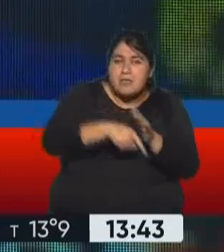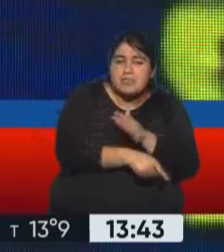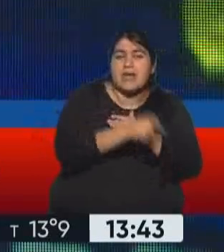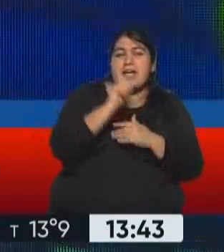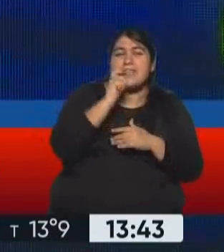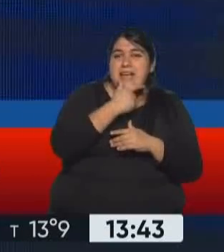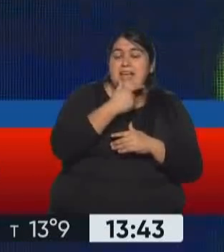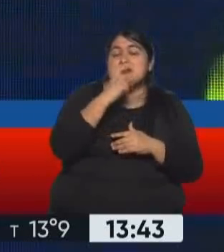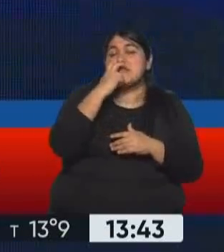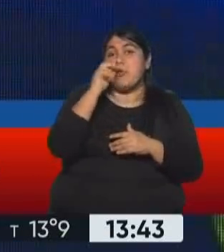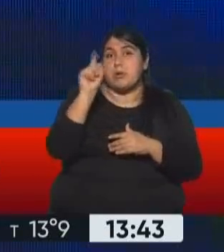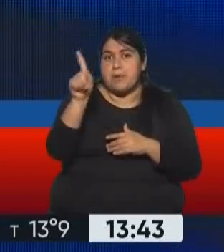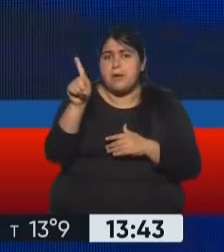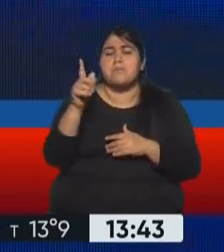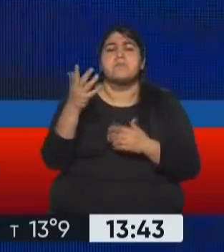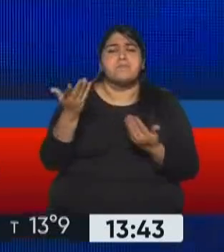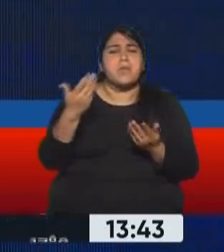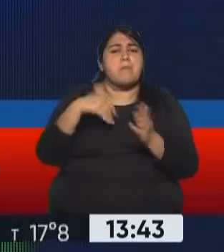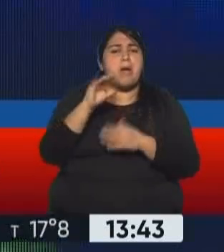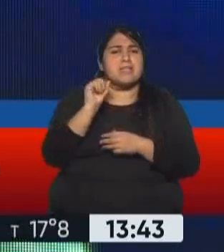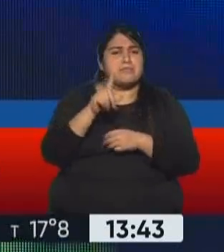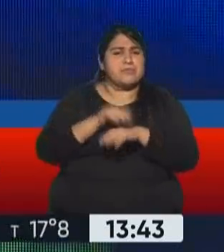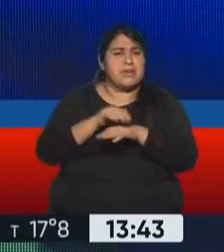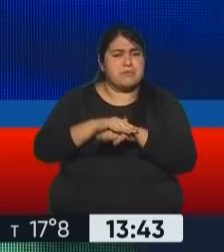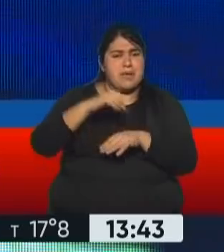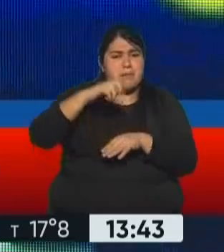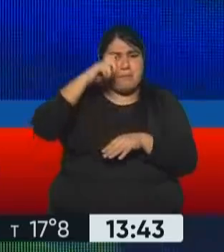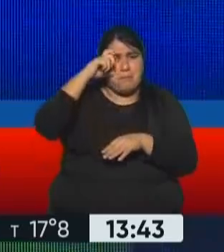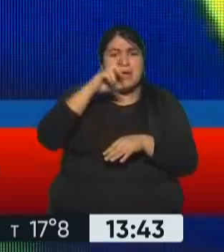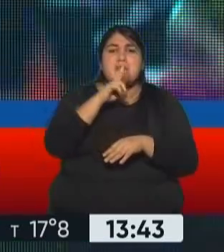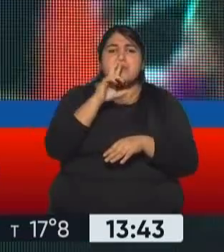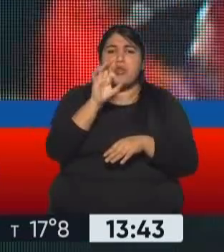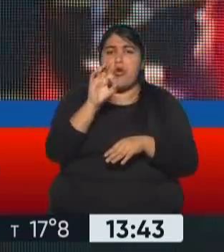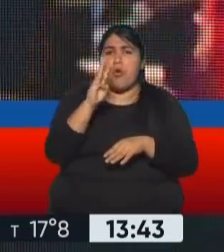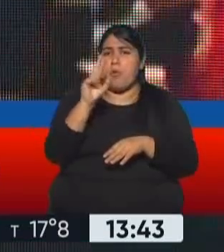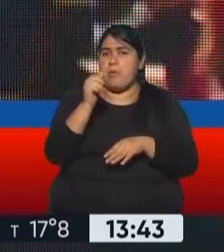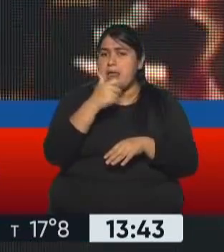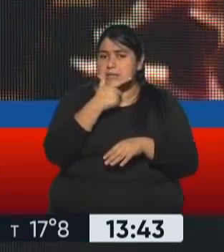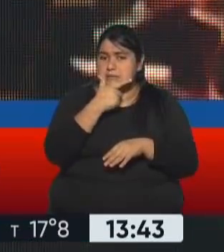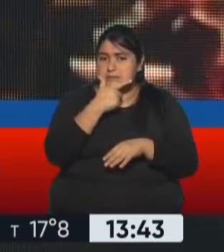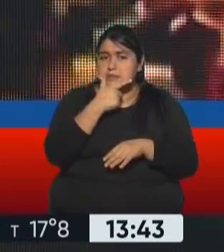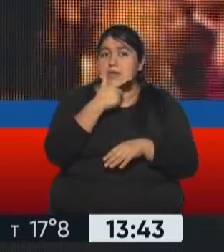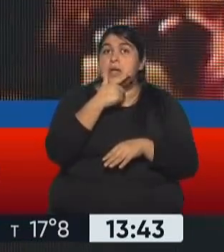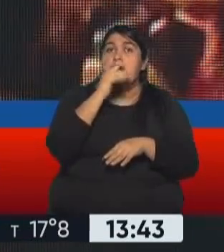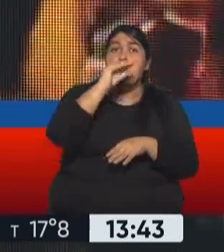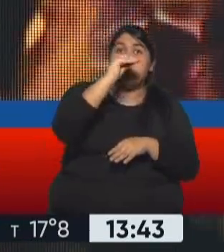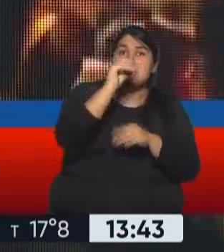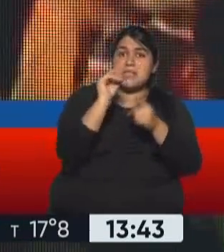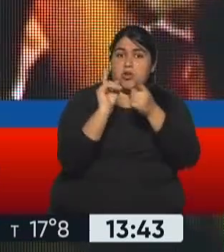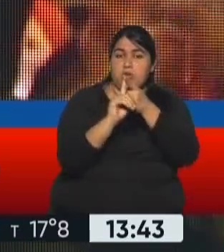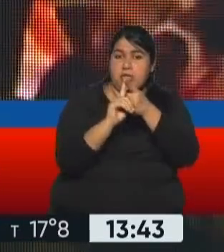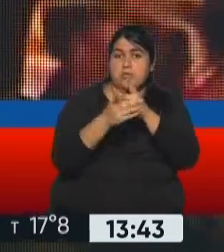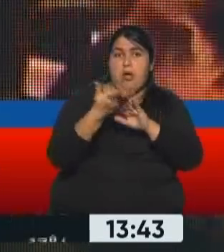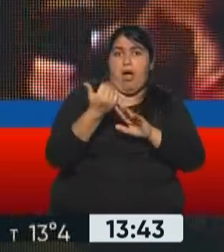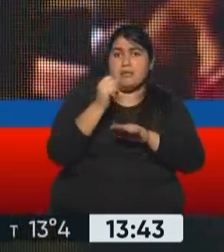Bolivia era el de San Antonio, que era propiedad de Petrobras, que a su vez era una compañía del Estado brasileño. Claro, que en ese momento